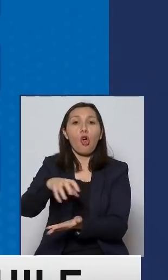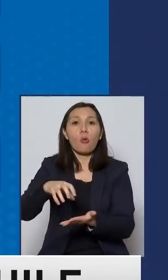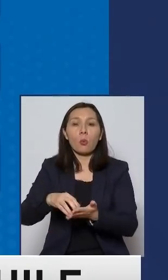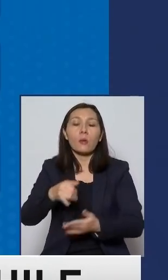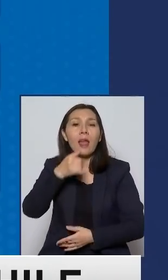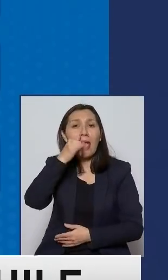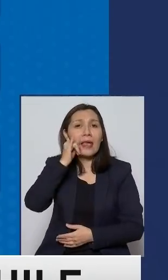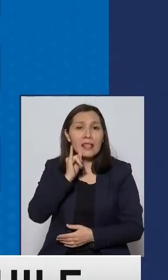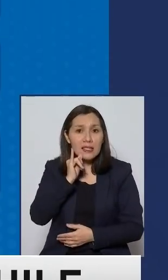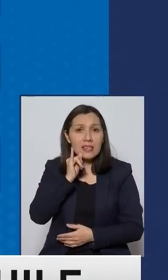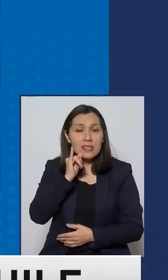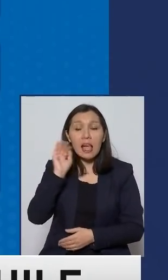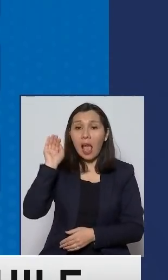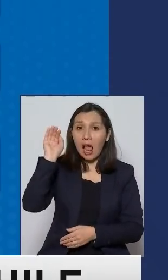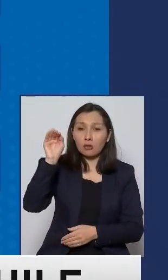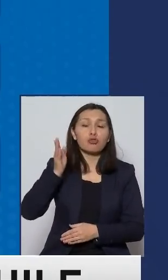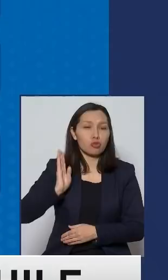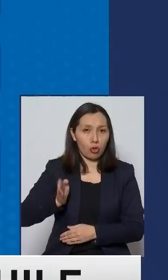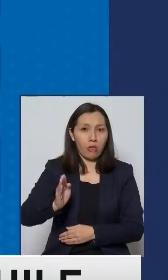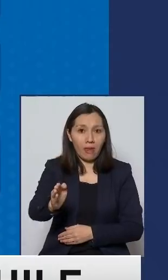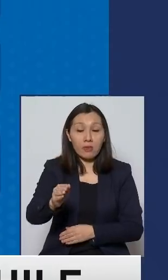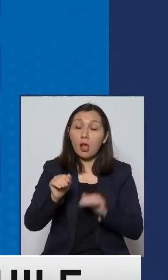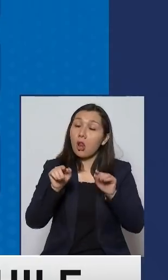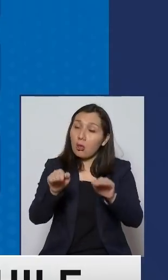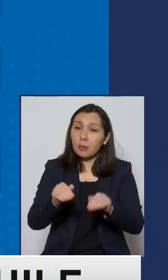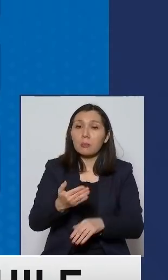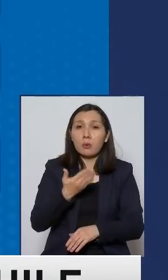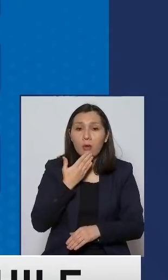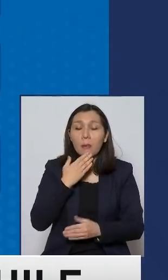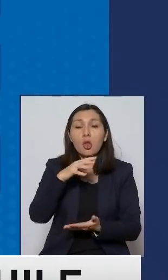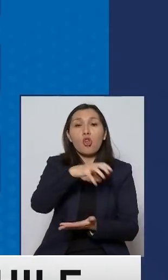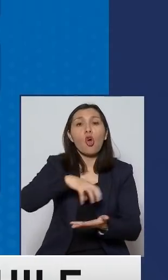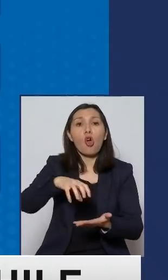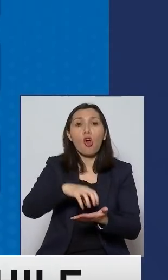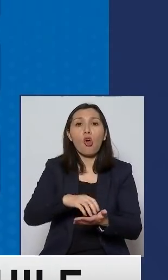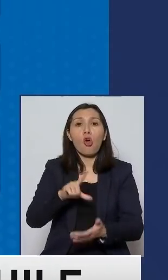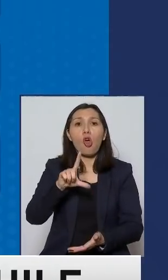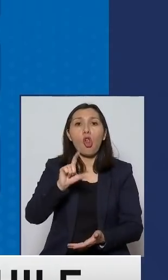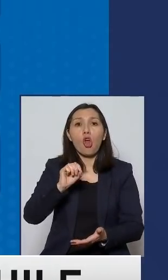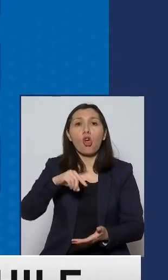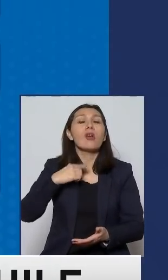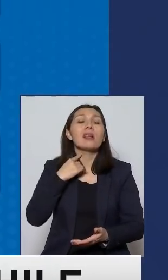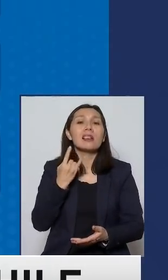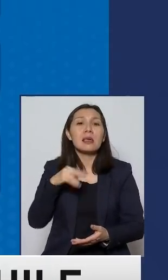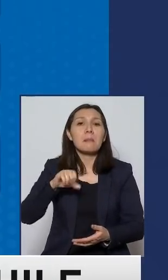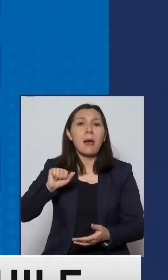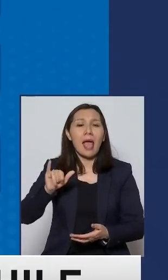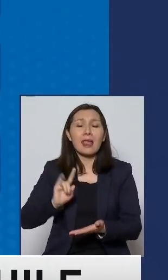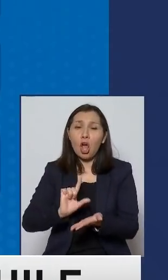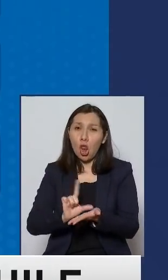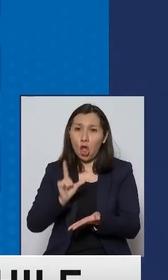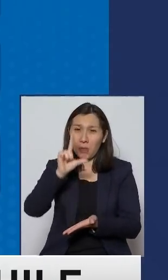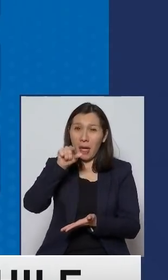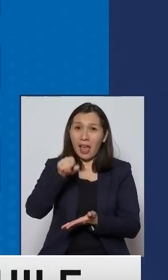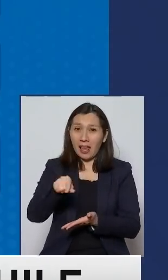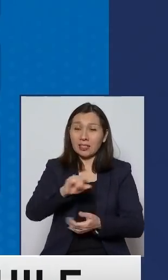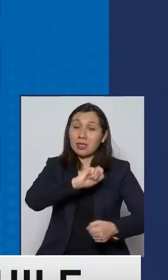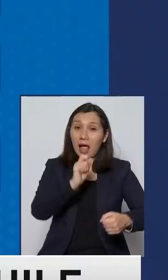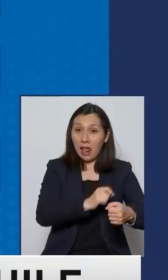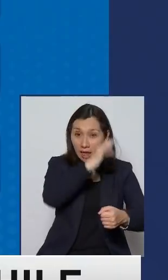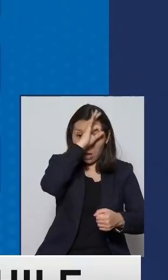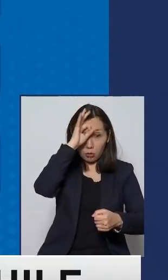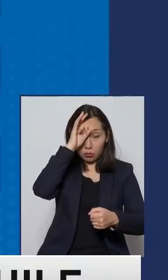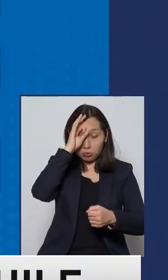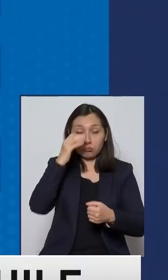Iquique y Alto Hospicio y asimismo la comuna de Lonquimay en Araucanía que en realidad